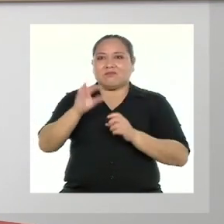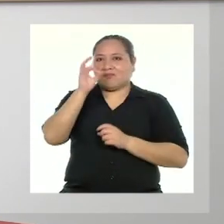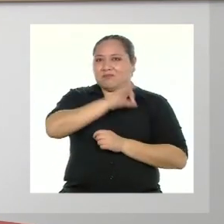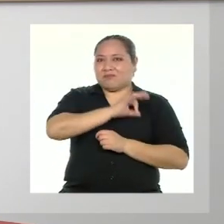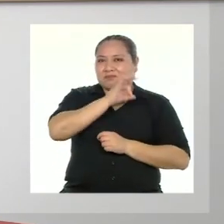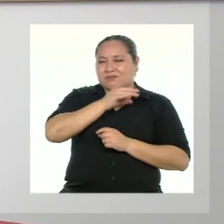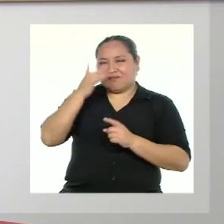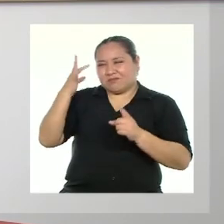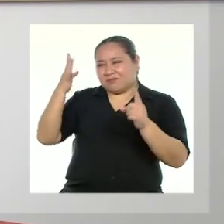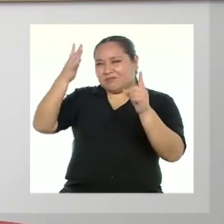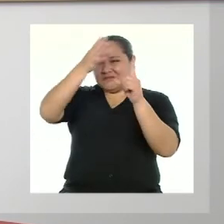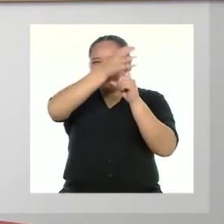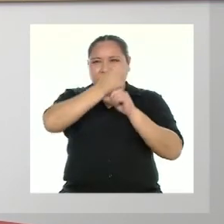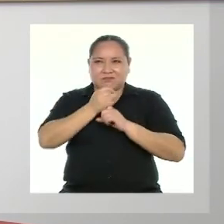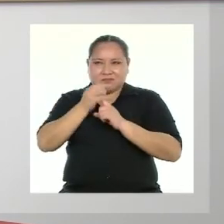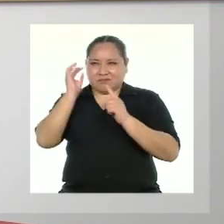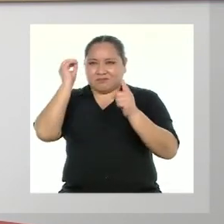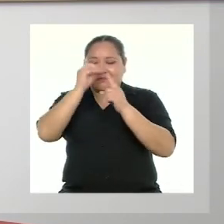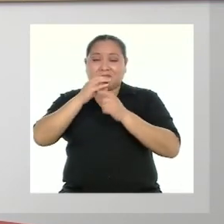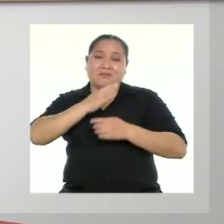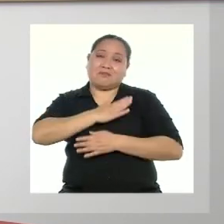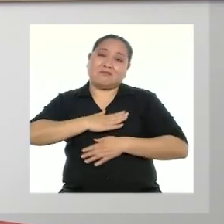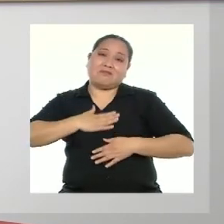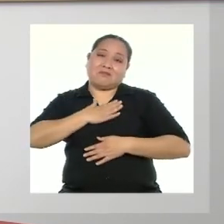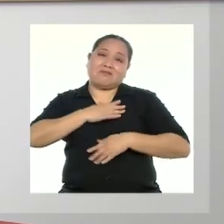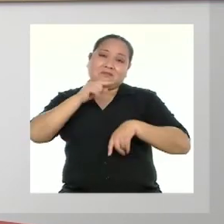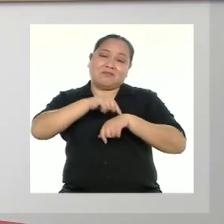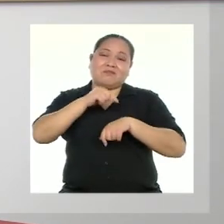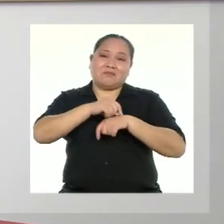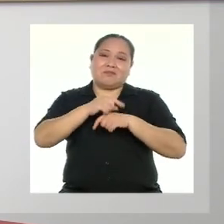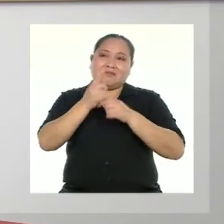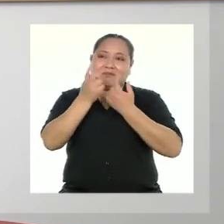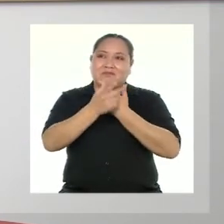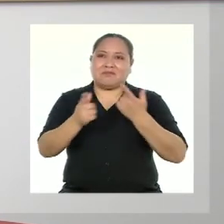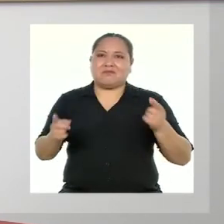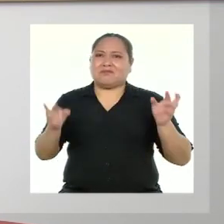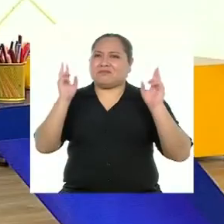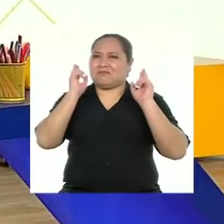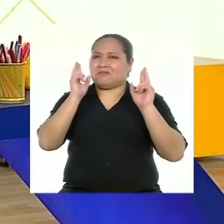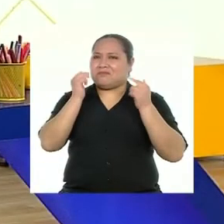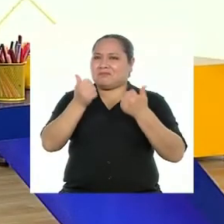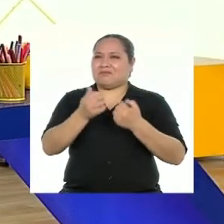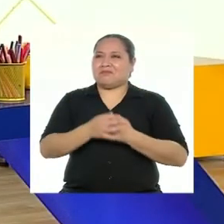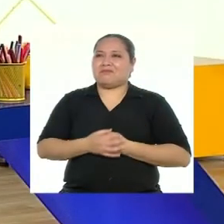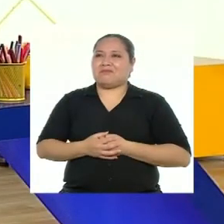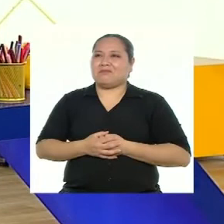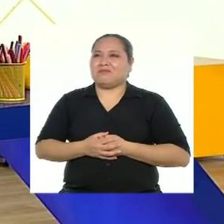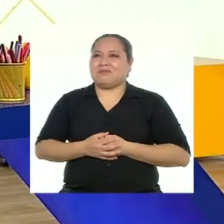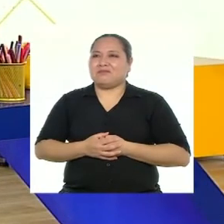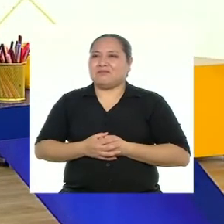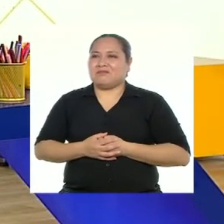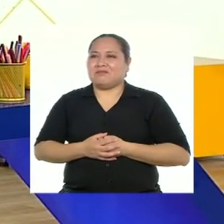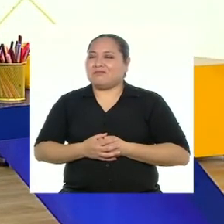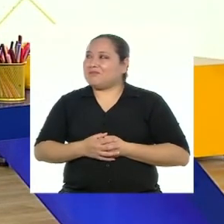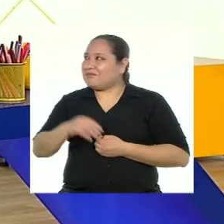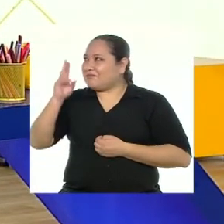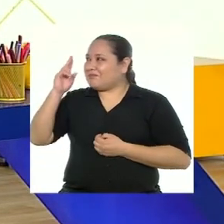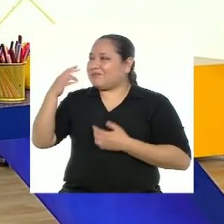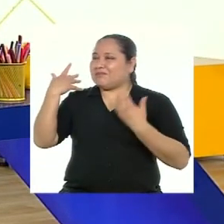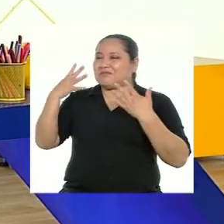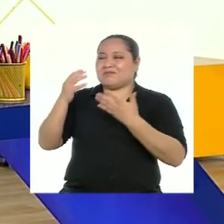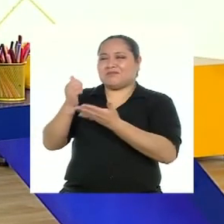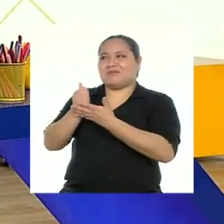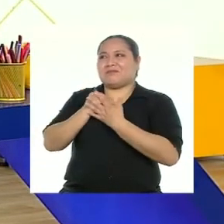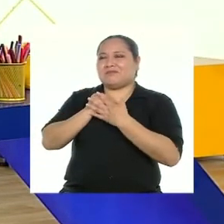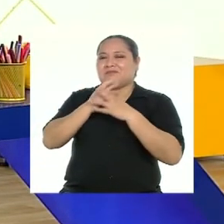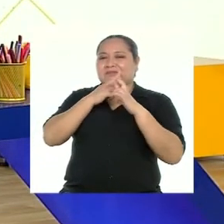la meta que te has planteado y disfrutar durante tu tiempo libre Tienes mucha suerte Profesora ahora sí nos ha ayudado a responder